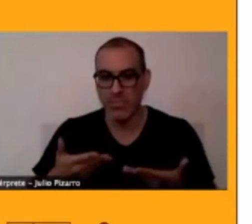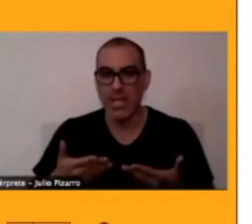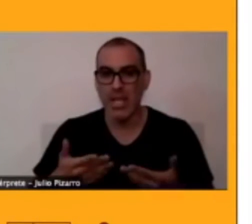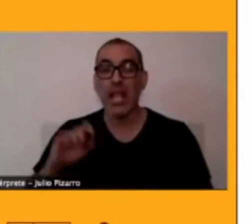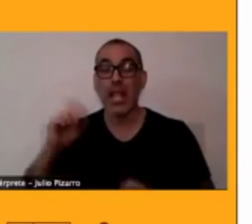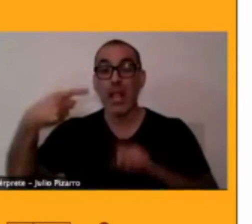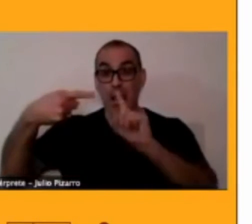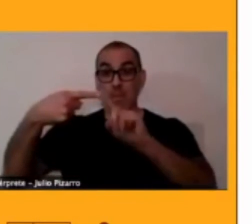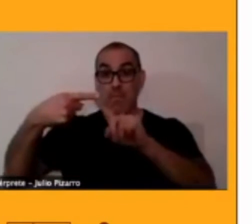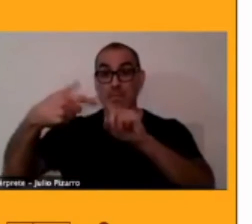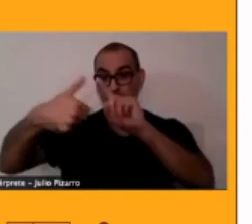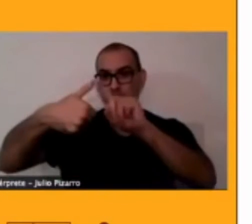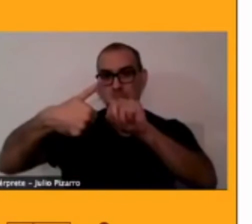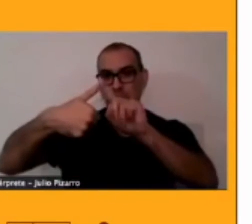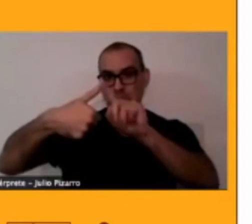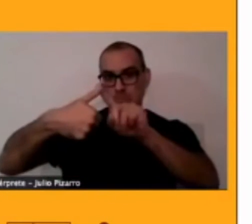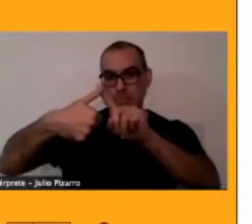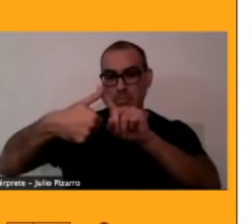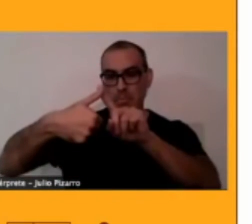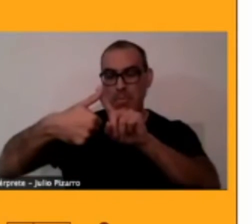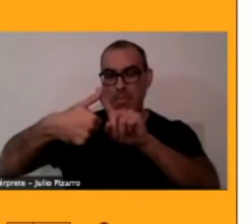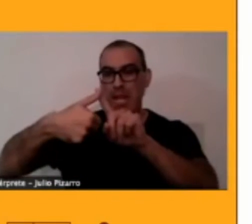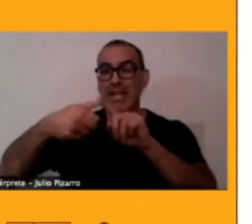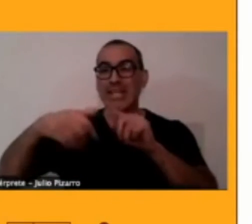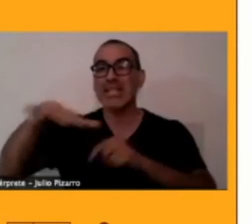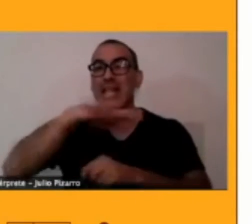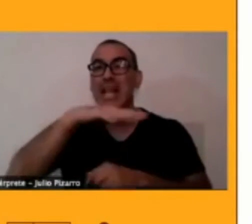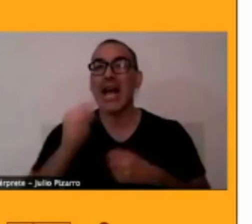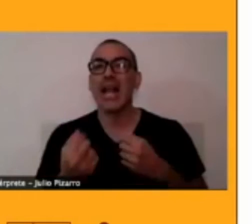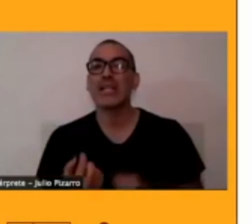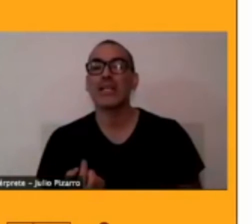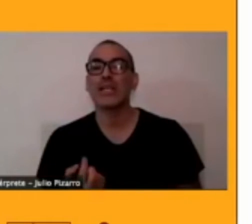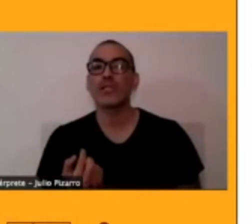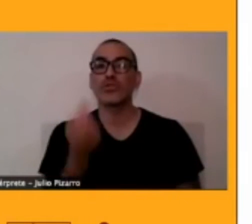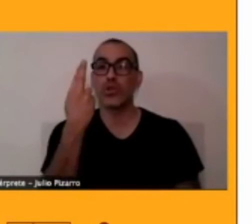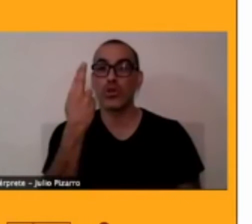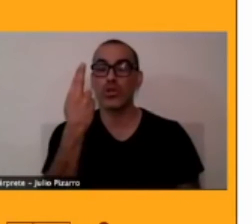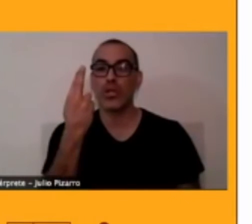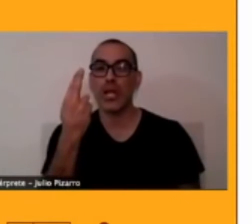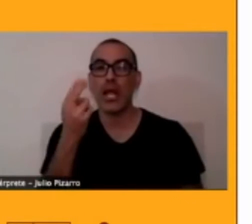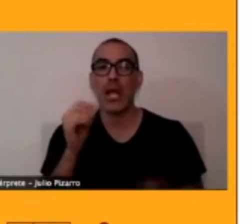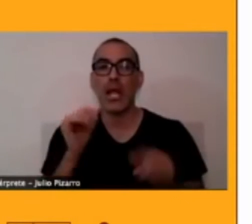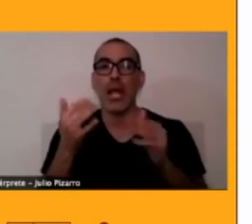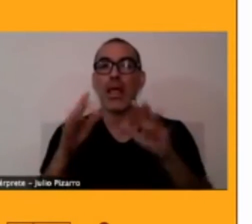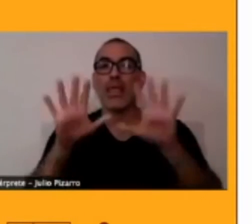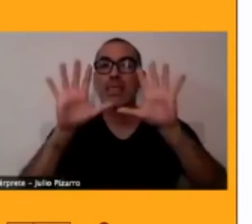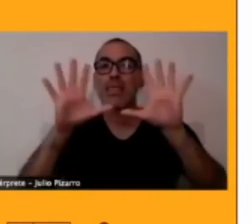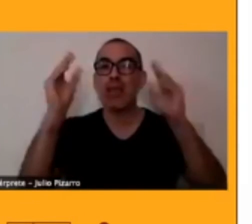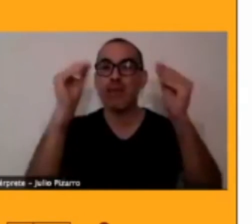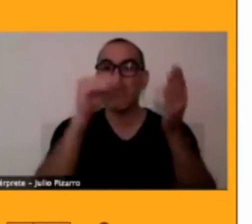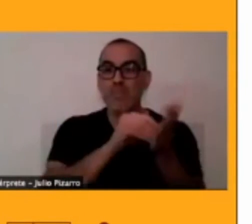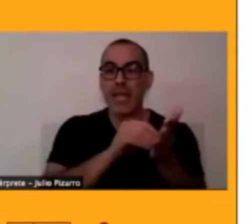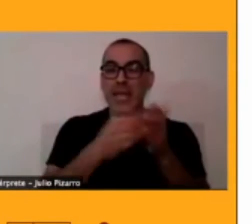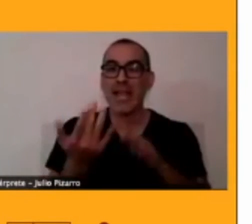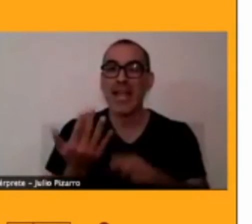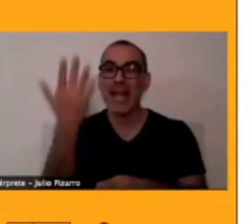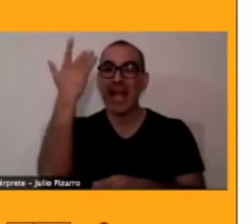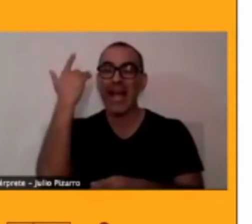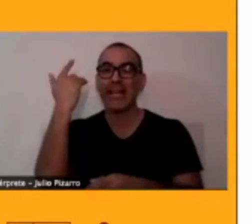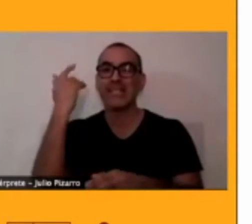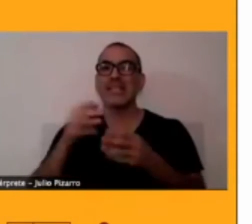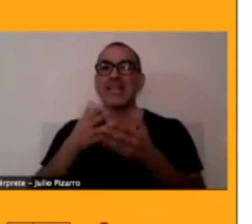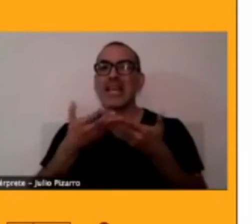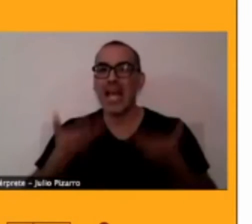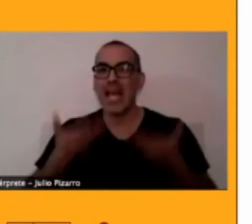el área norte, Gachi 1, en el periodo 10.000 antes de la era común. En ese tiempo,